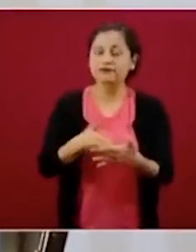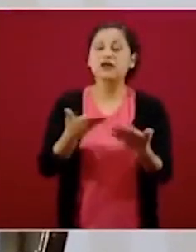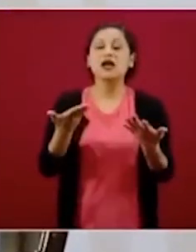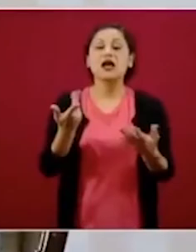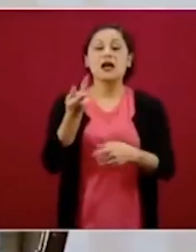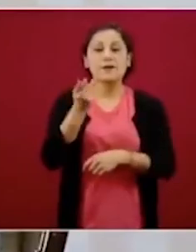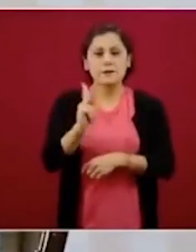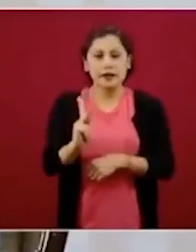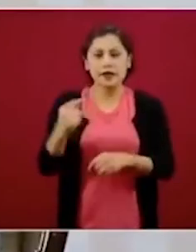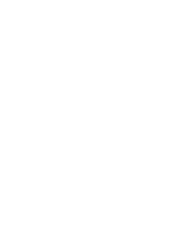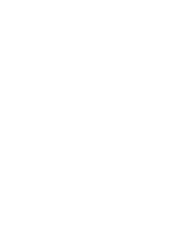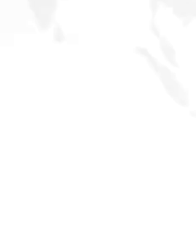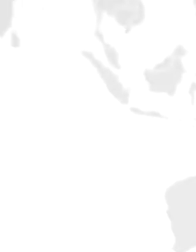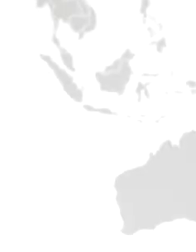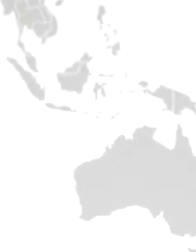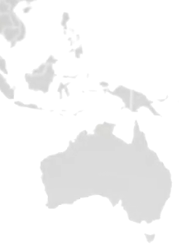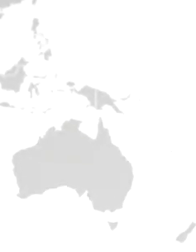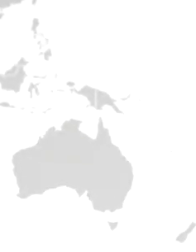todo va caminando bien.